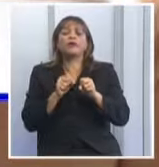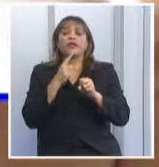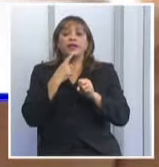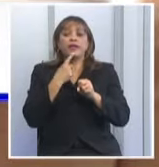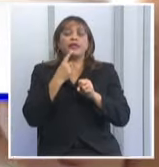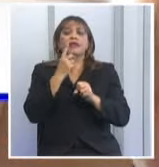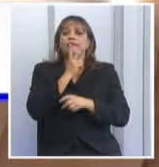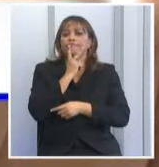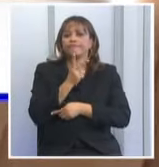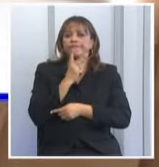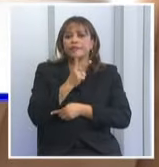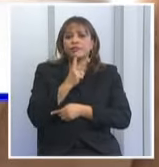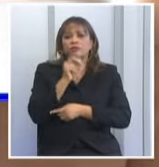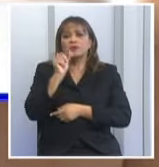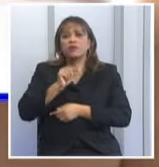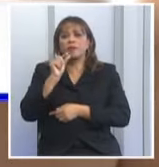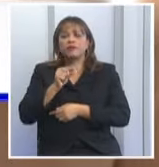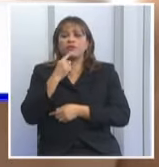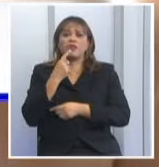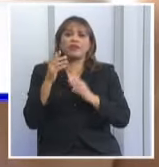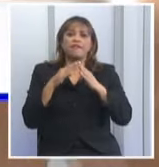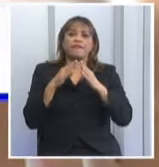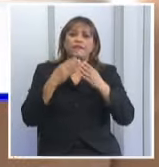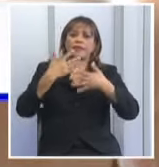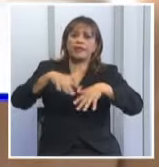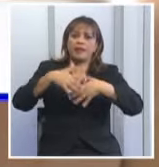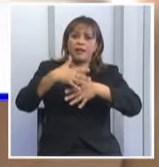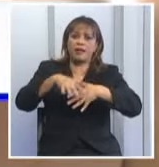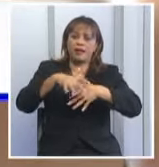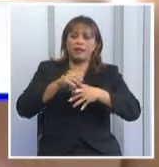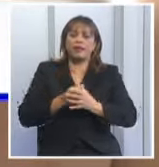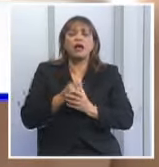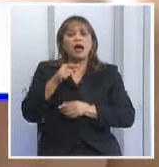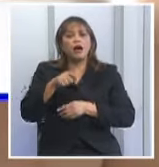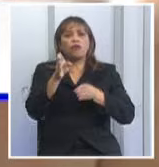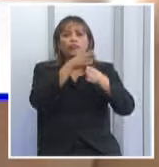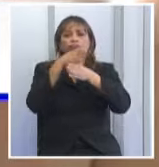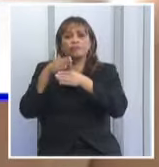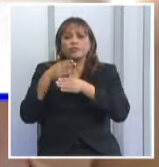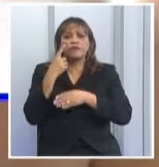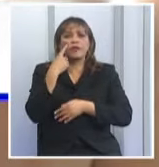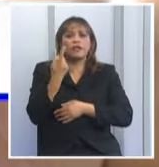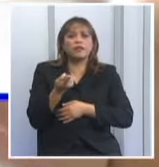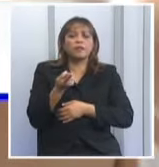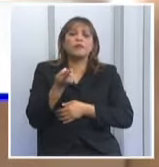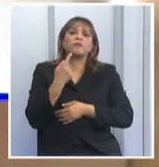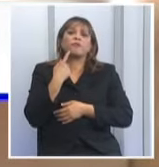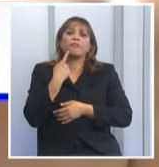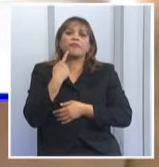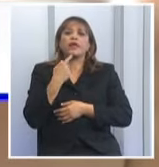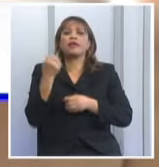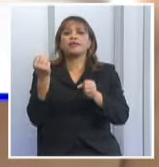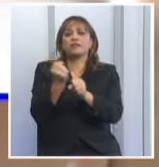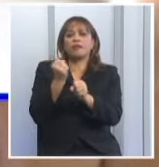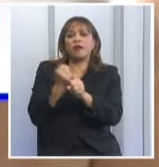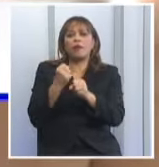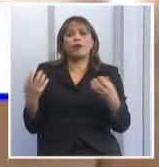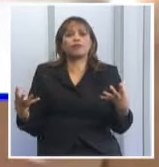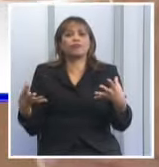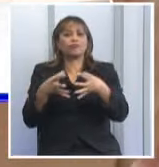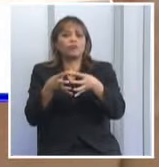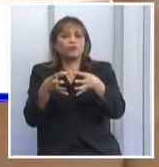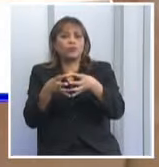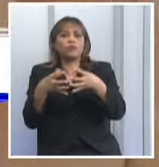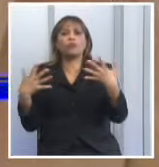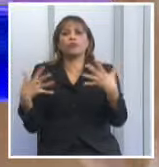en la atención del habitante de calle. Esto ya ha marcado una diferencia. Es producto del ejercicio colectivo, de la